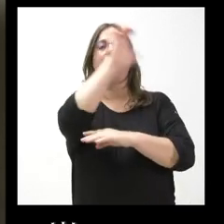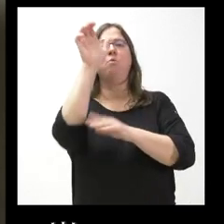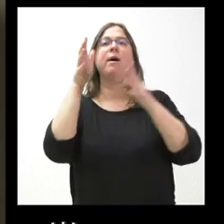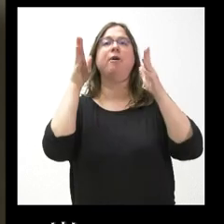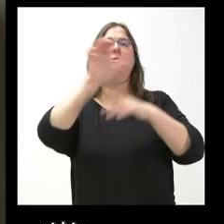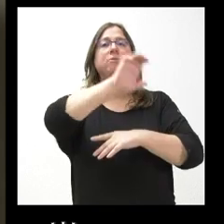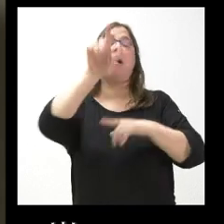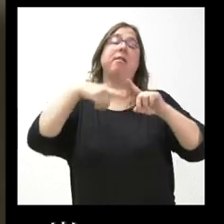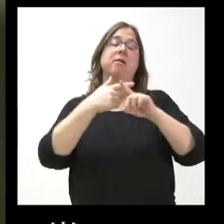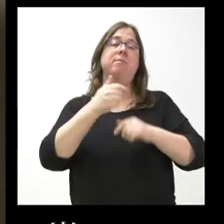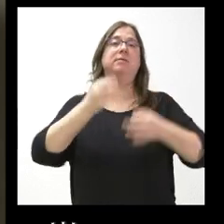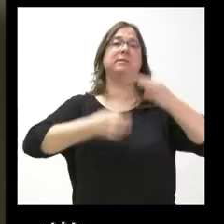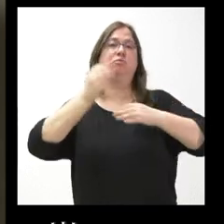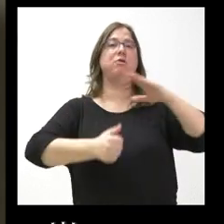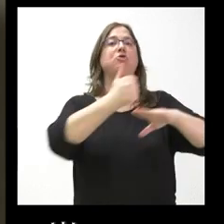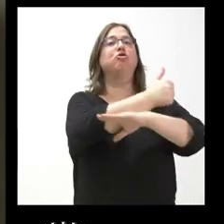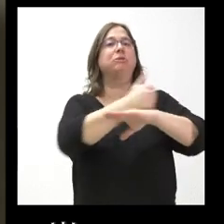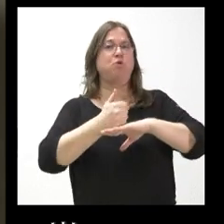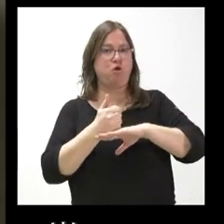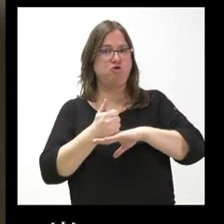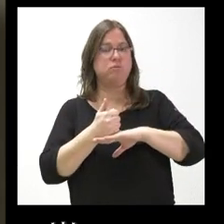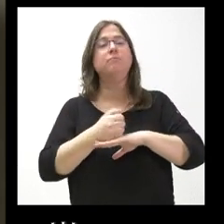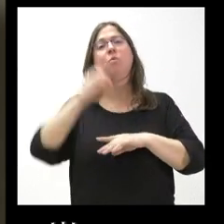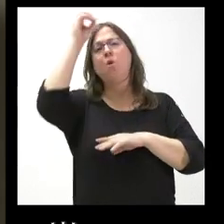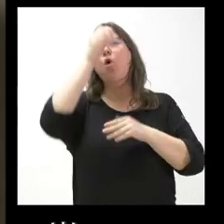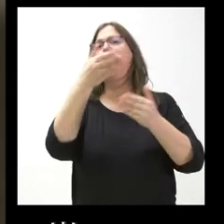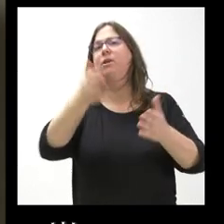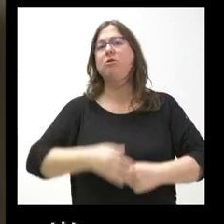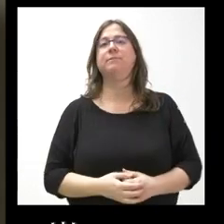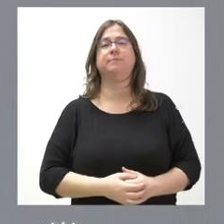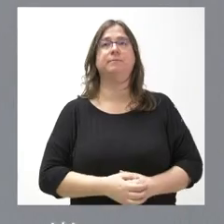del Constitucional que ya anunció hace unos días. No sé qué opinión les merece.